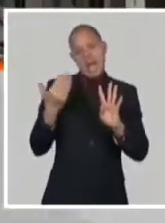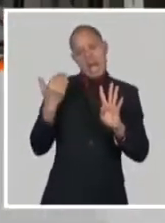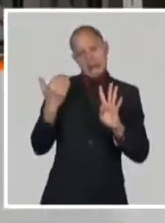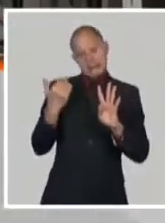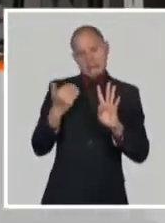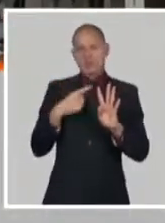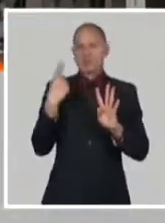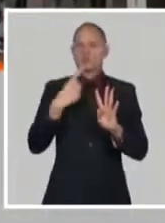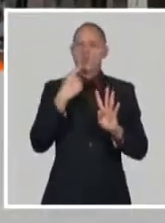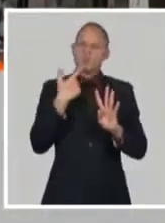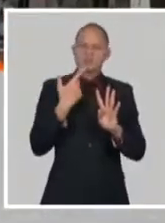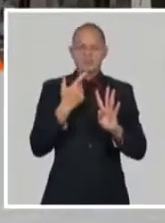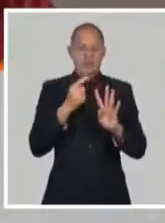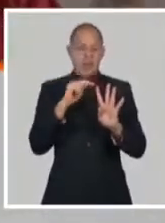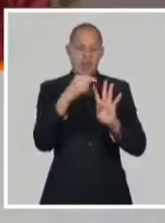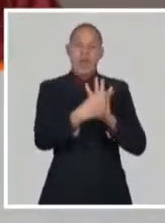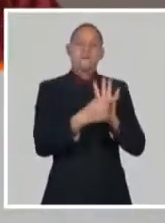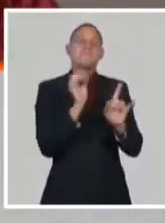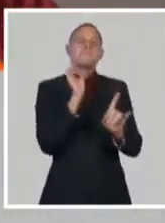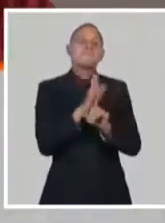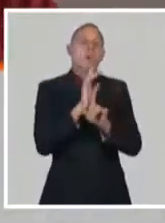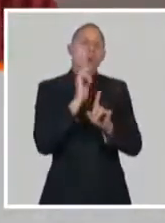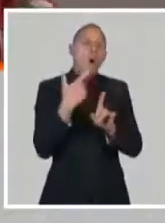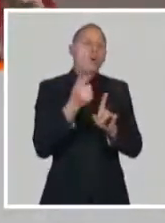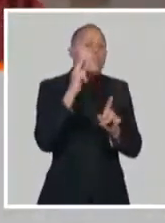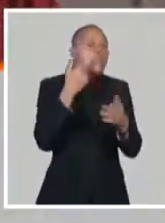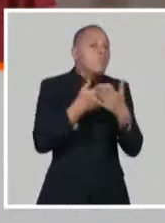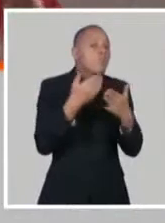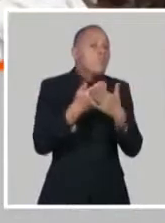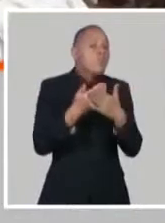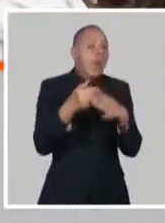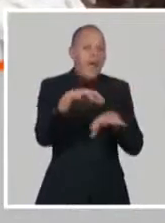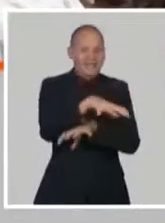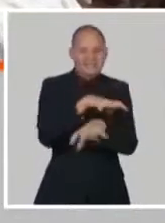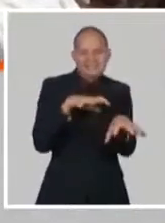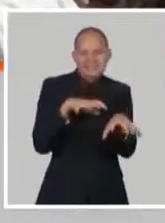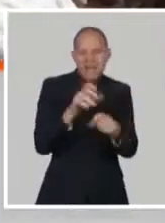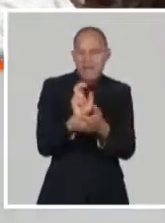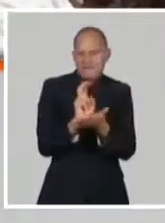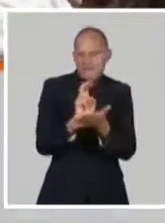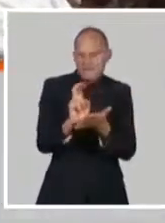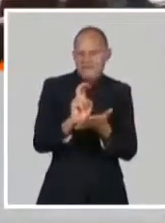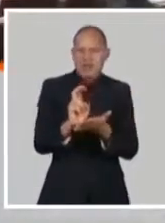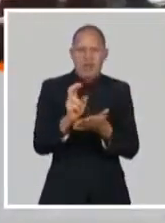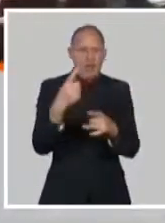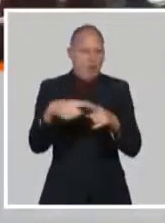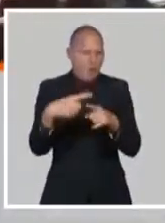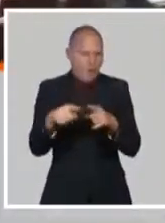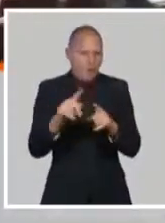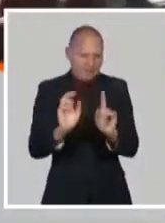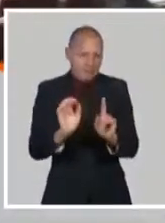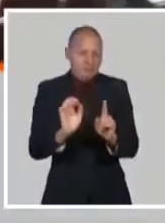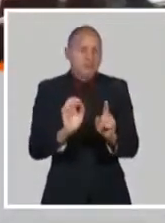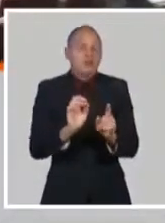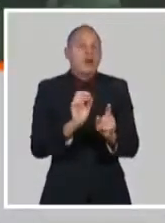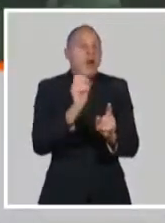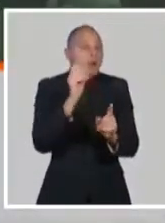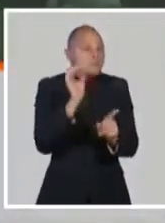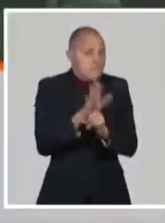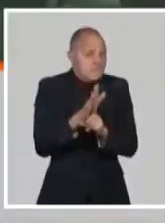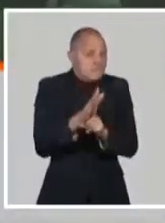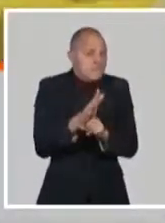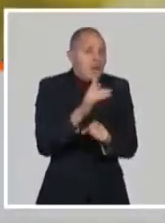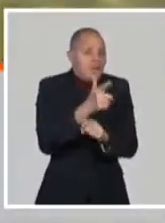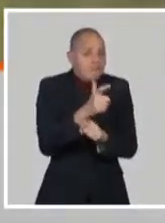los estudios preclínicos, en los diferentes modelos animales, fueron positivos, decidimos entonces ir en paralelo y utilizarlo en la clínica. Pero antes de